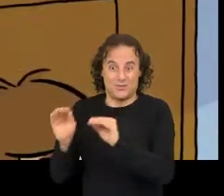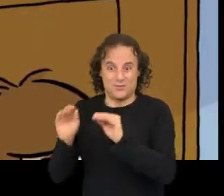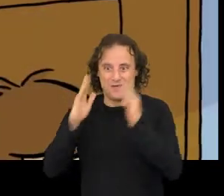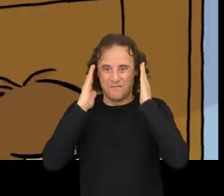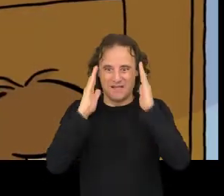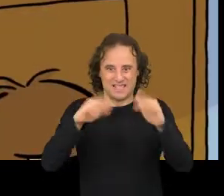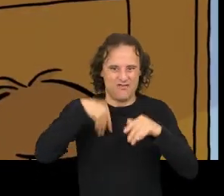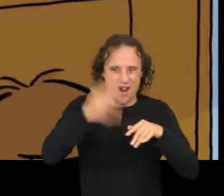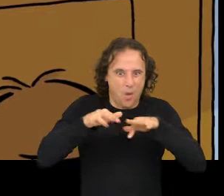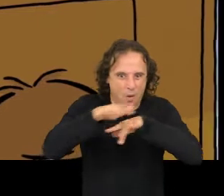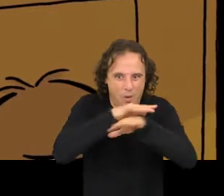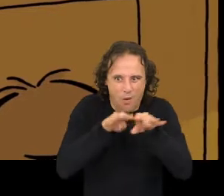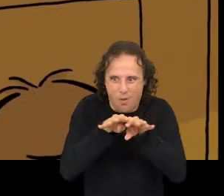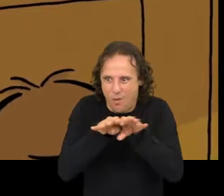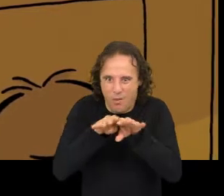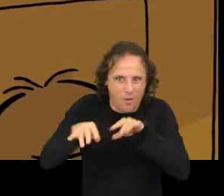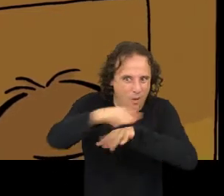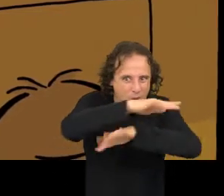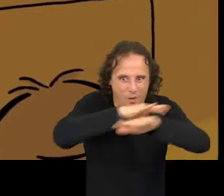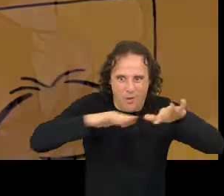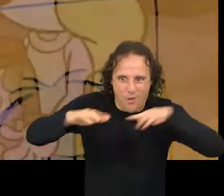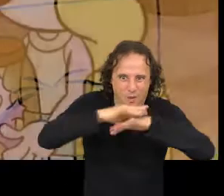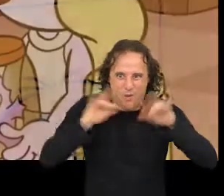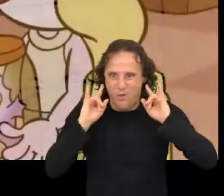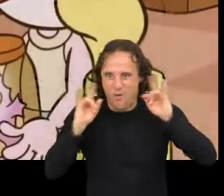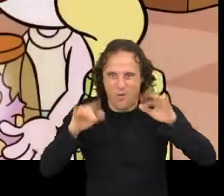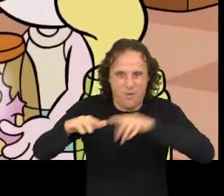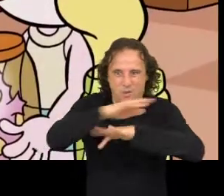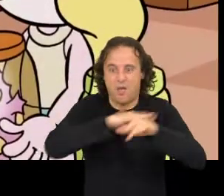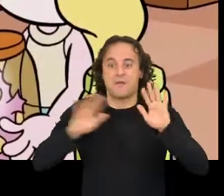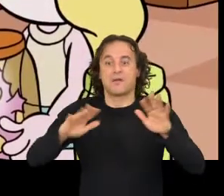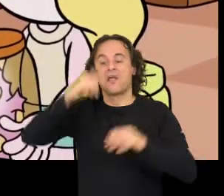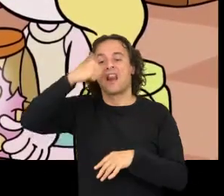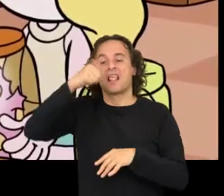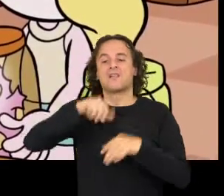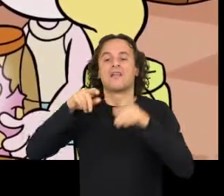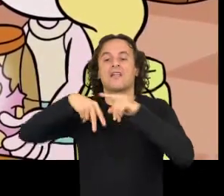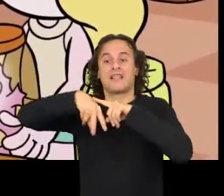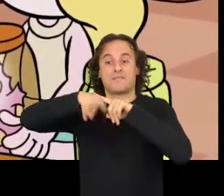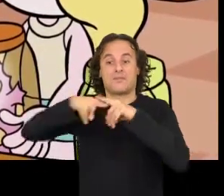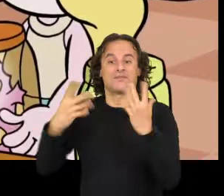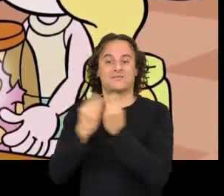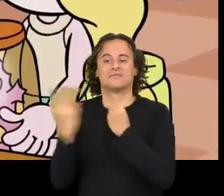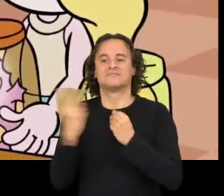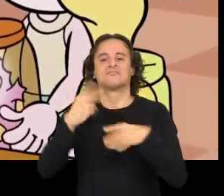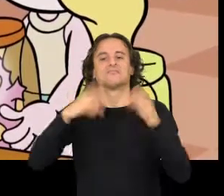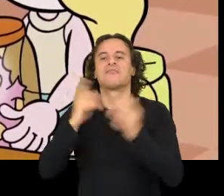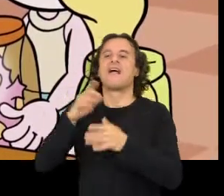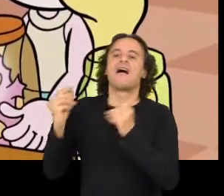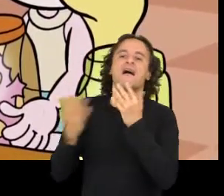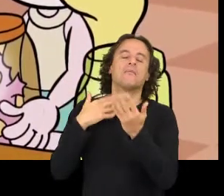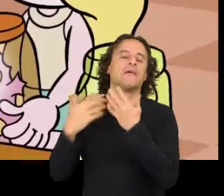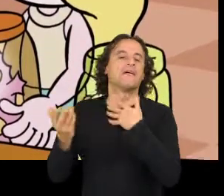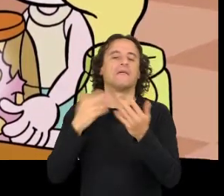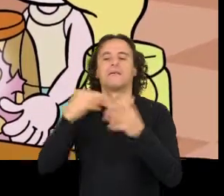paraban de facer barullo fora No corredor da escola Pero o neno e a trapecista seguían na laboratorio a